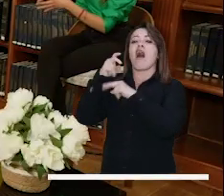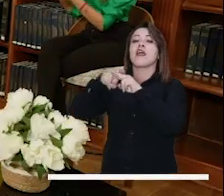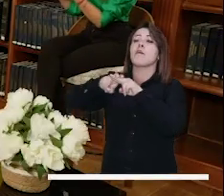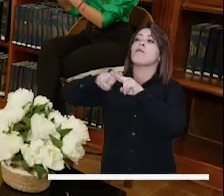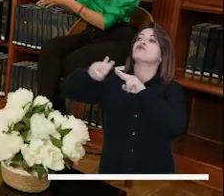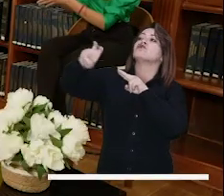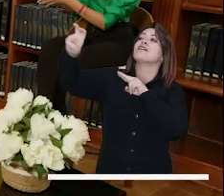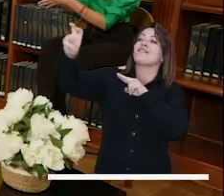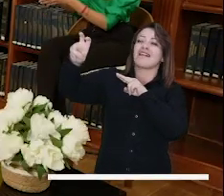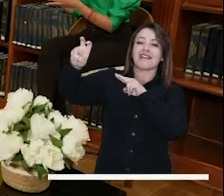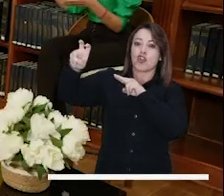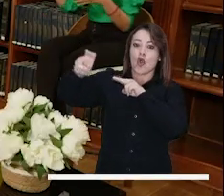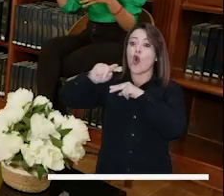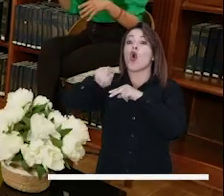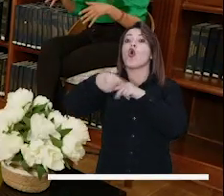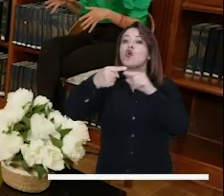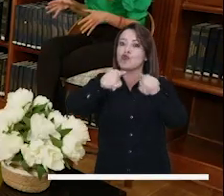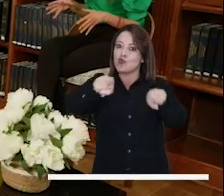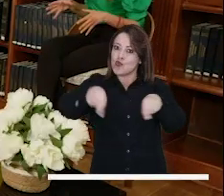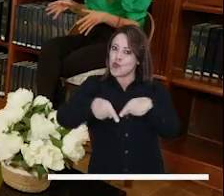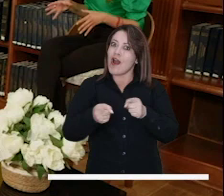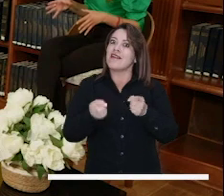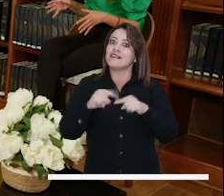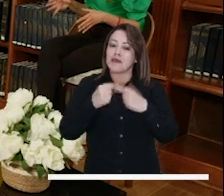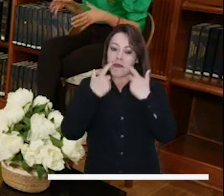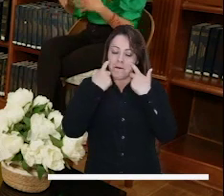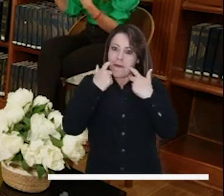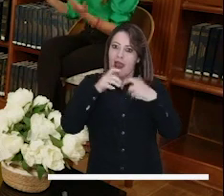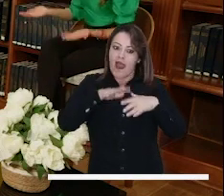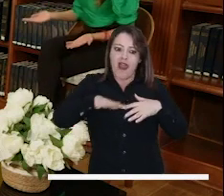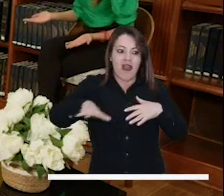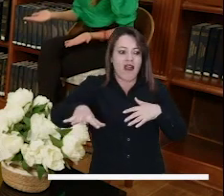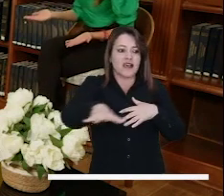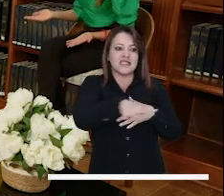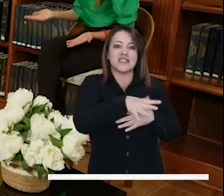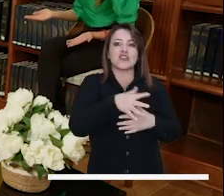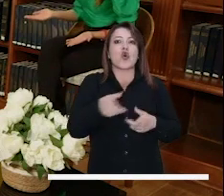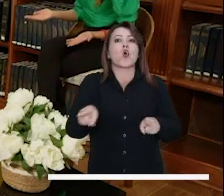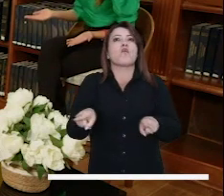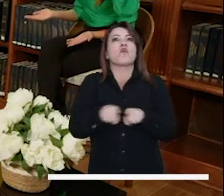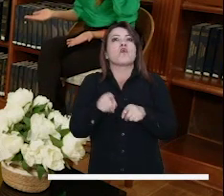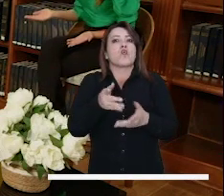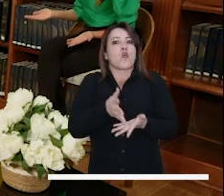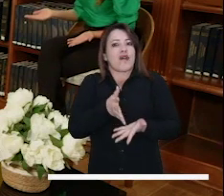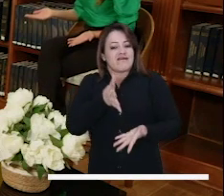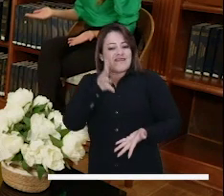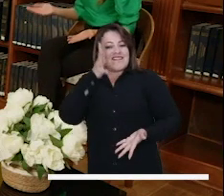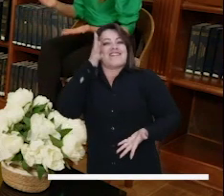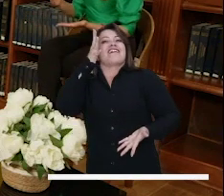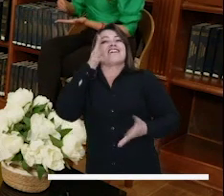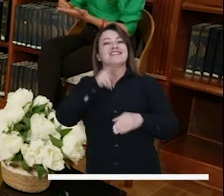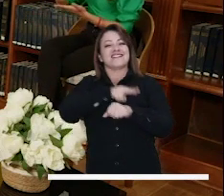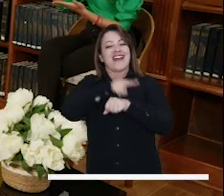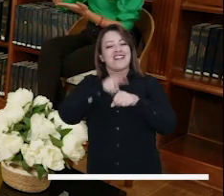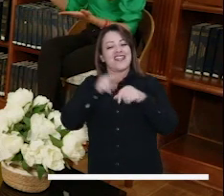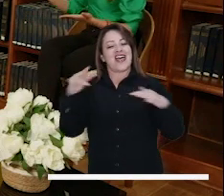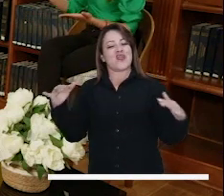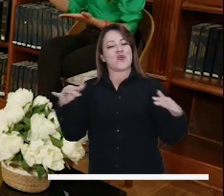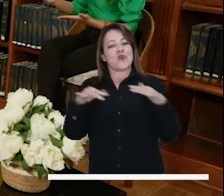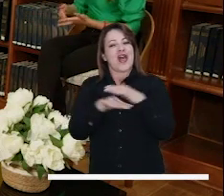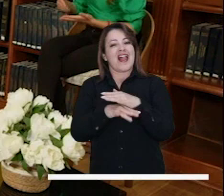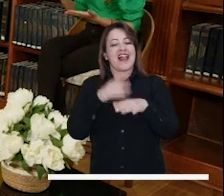hacer para promover que incluso aquí dentro de la misma región se conozca la riqueza que tenemos aquí en la ciudad y cómo se pueda